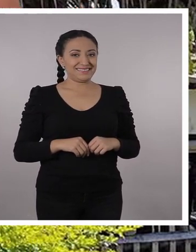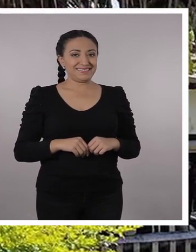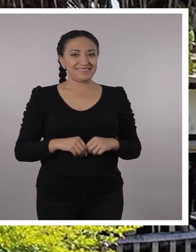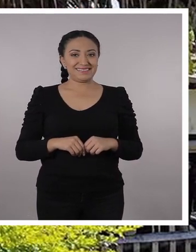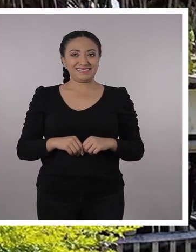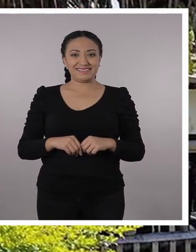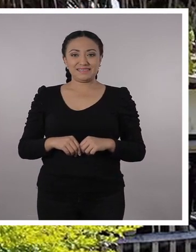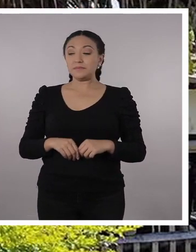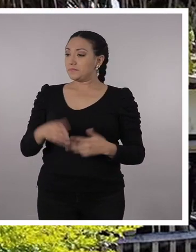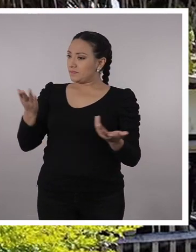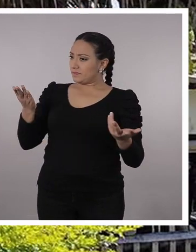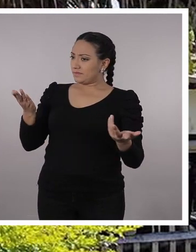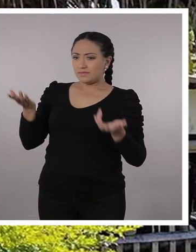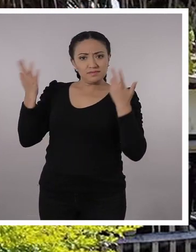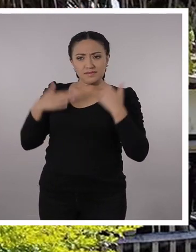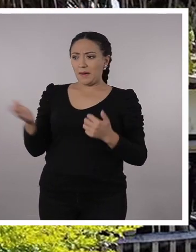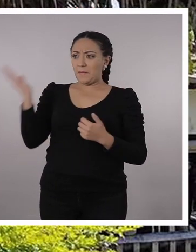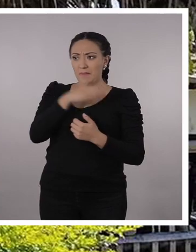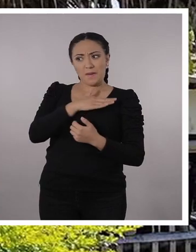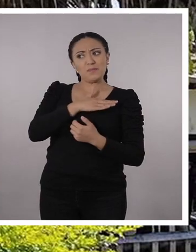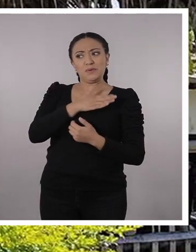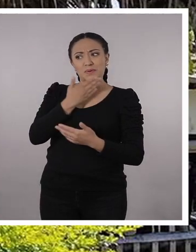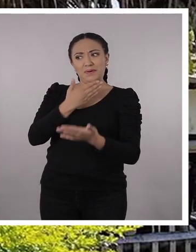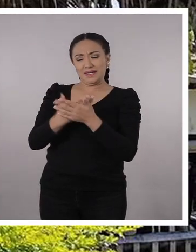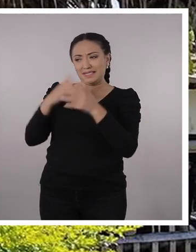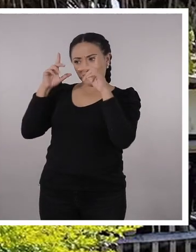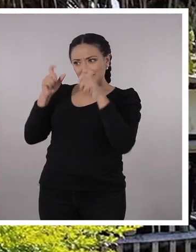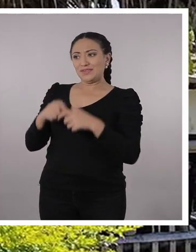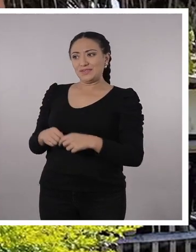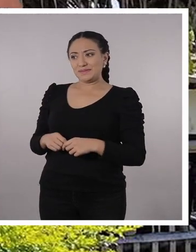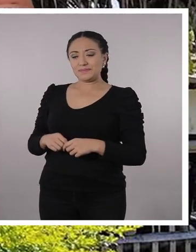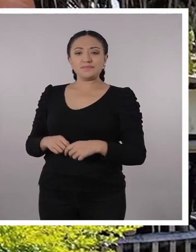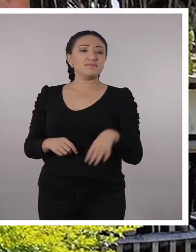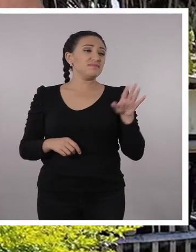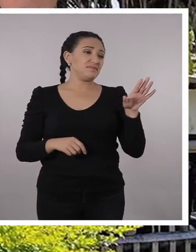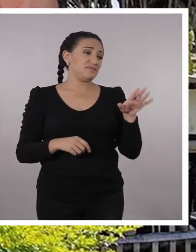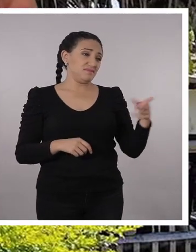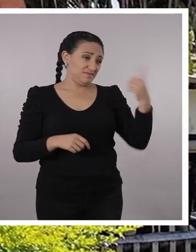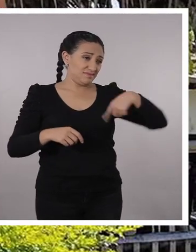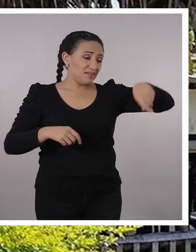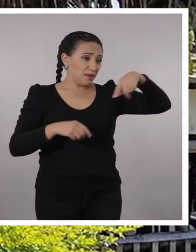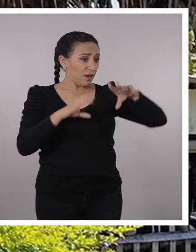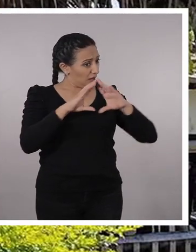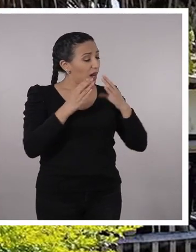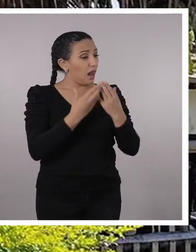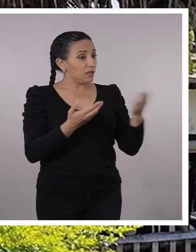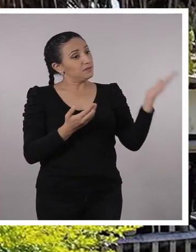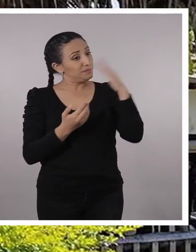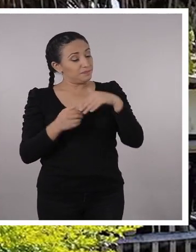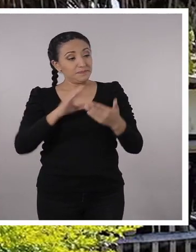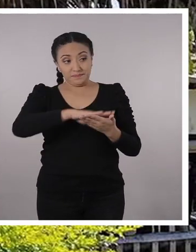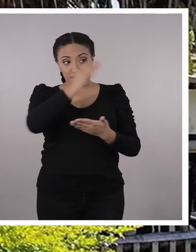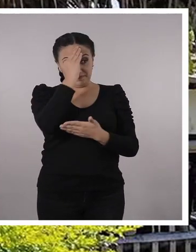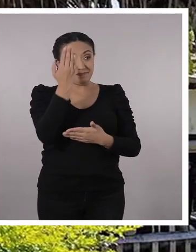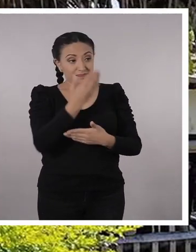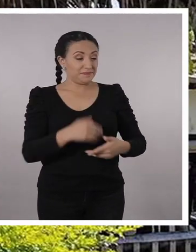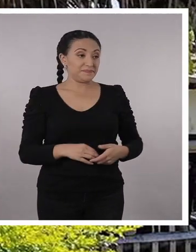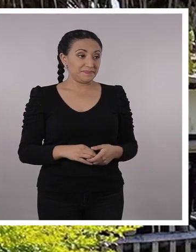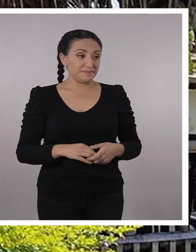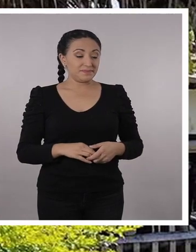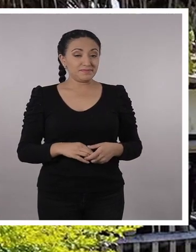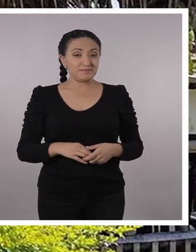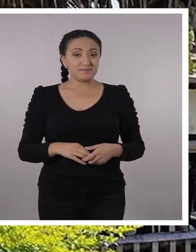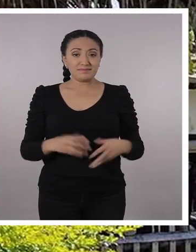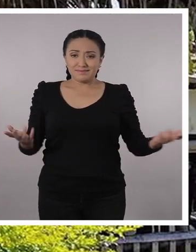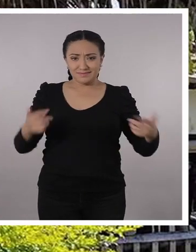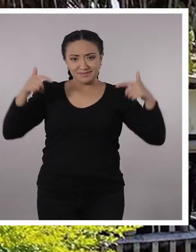Nelly, pero creo que ya es hora de volver. Gracias por la foto. Profe, ¿volver a clase? Sí, tenemos que seguir en Aprender la Tele. Pero ya estamos